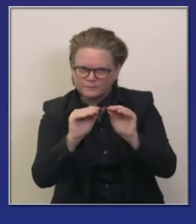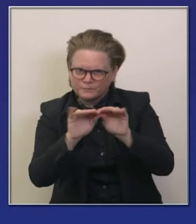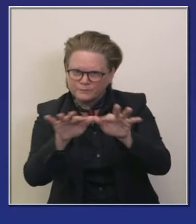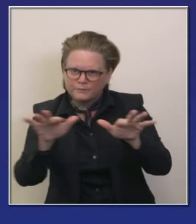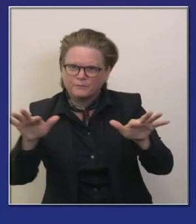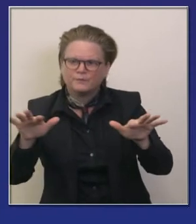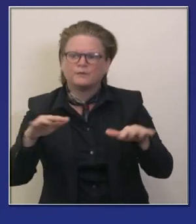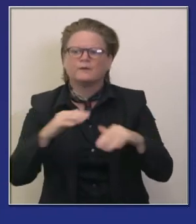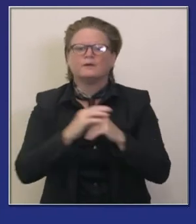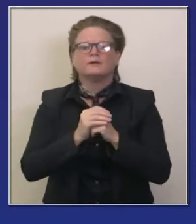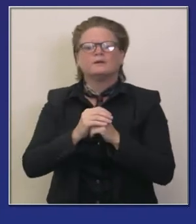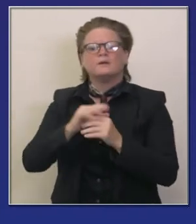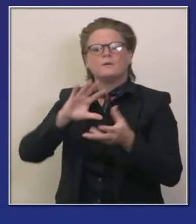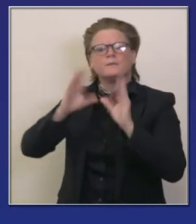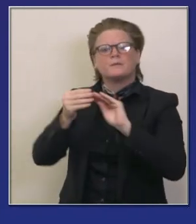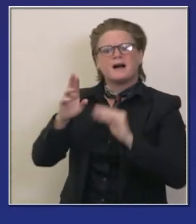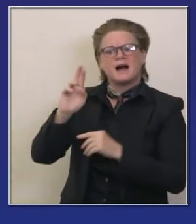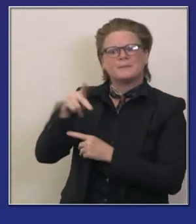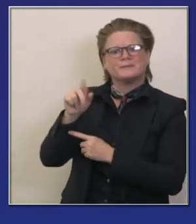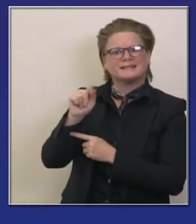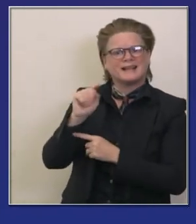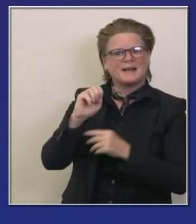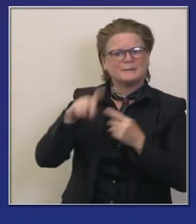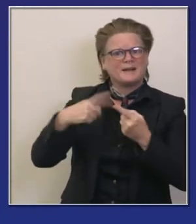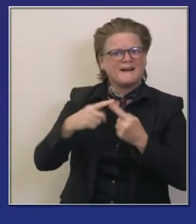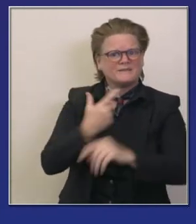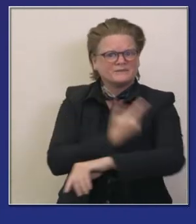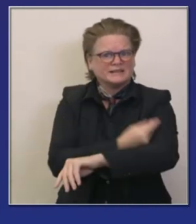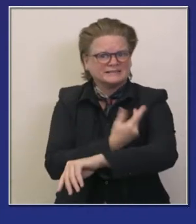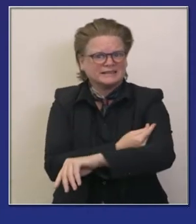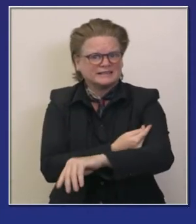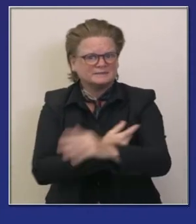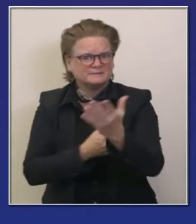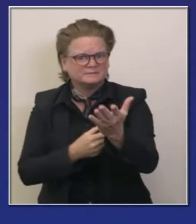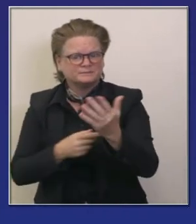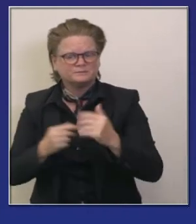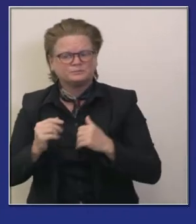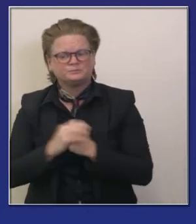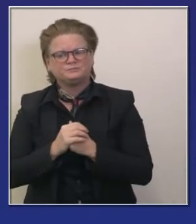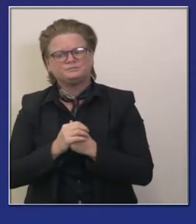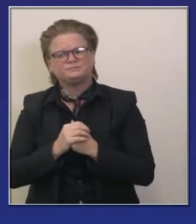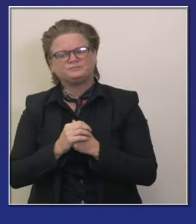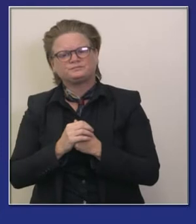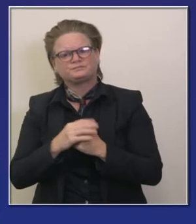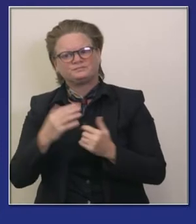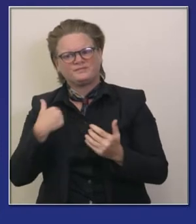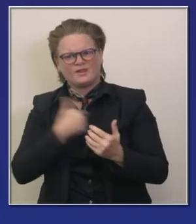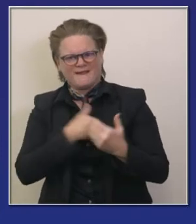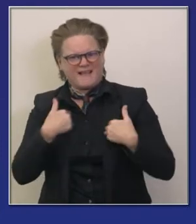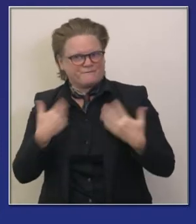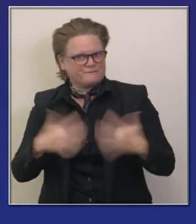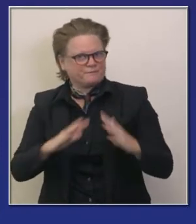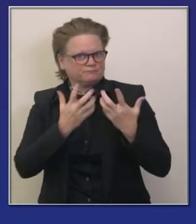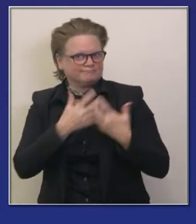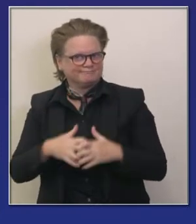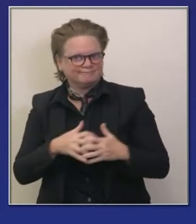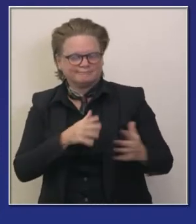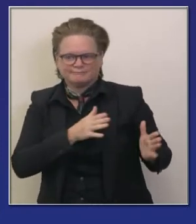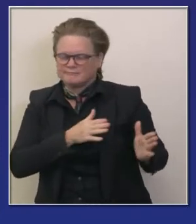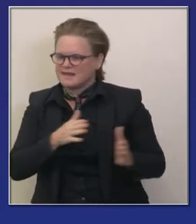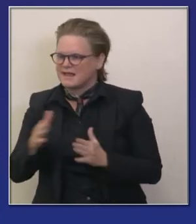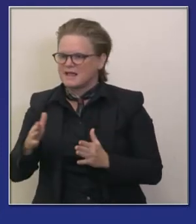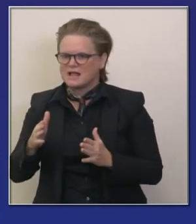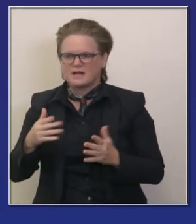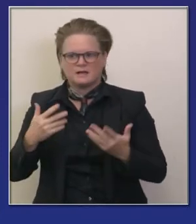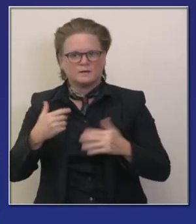y ahora les vamos a traer estas cifras más recientes estamos trabajando en base a un plan que